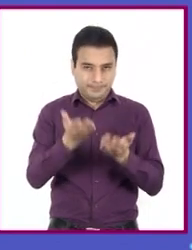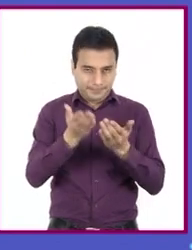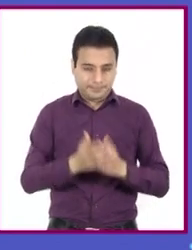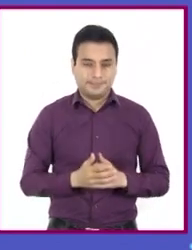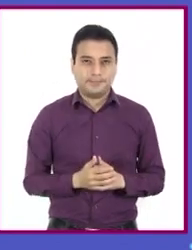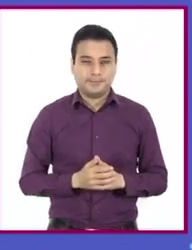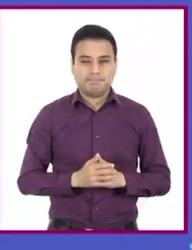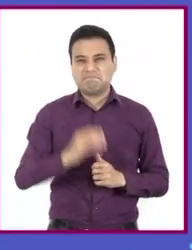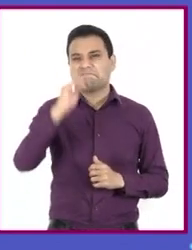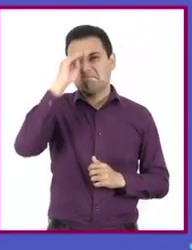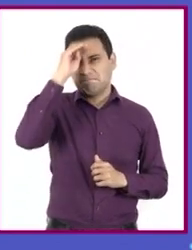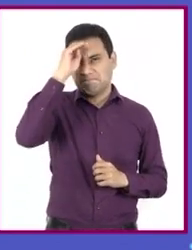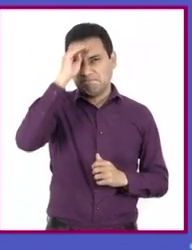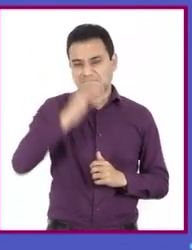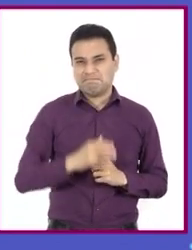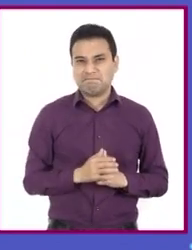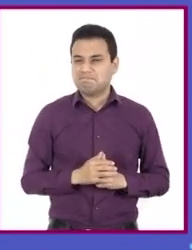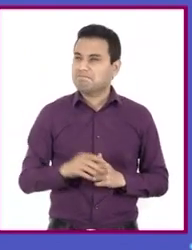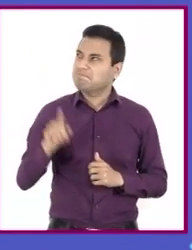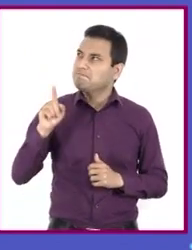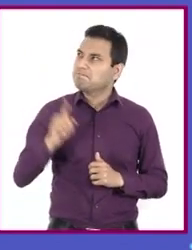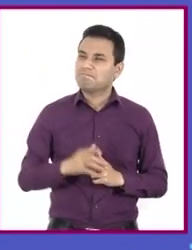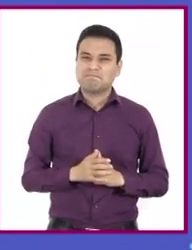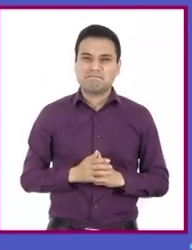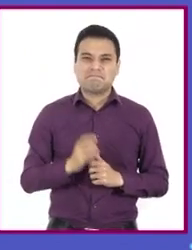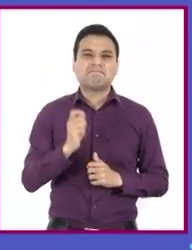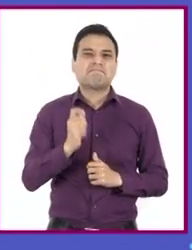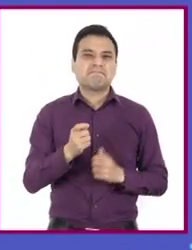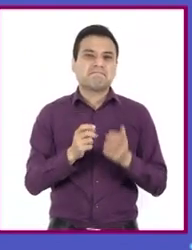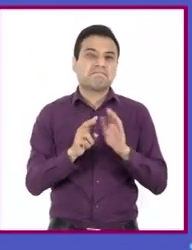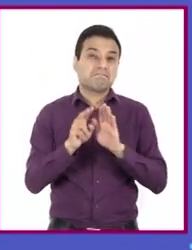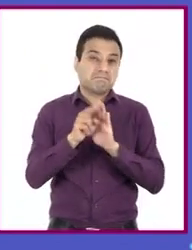¿Qué piensas? ¿De qué fuente audiovisual se trata?